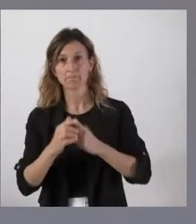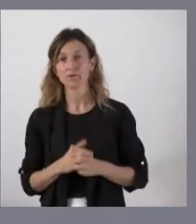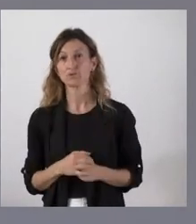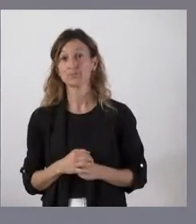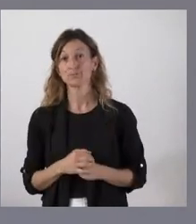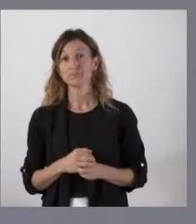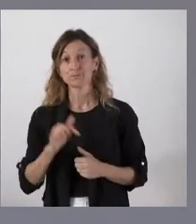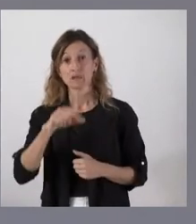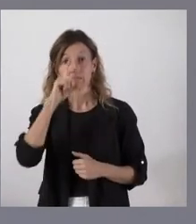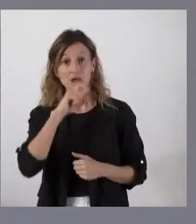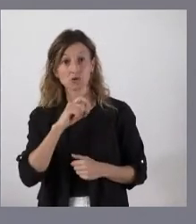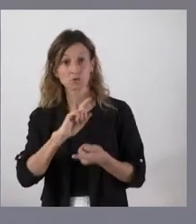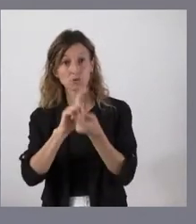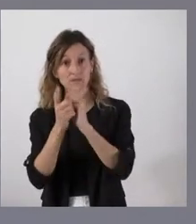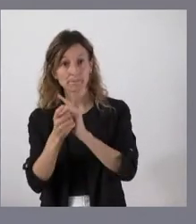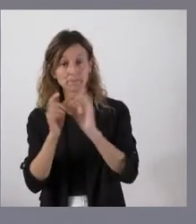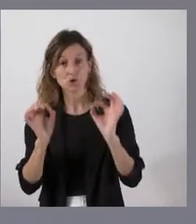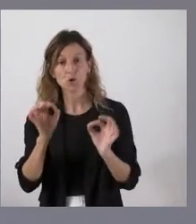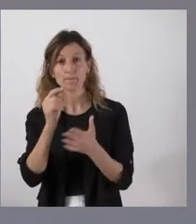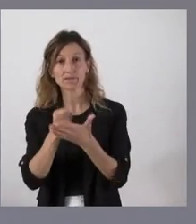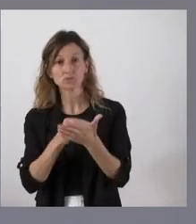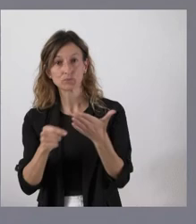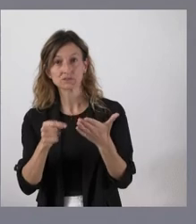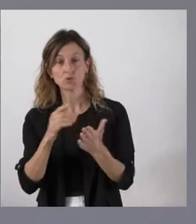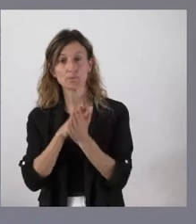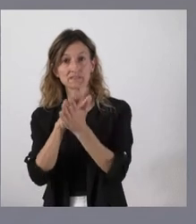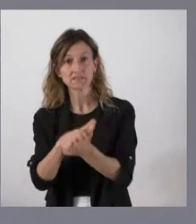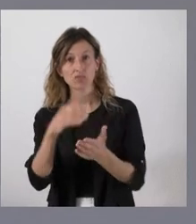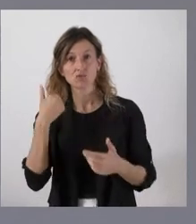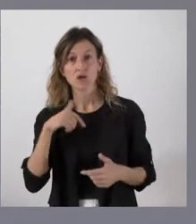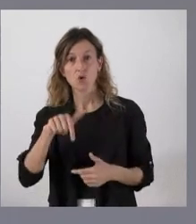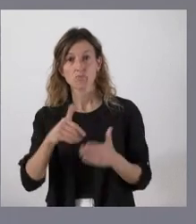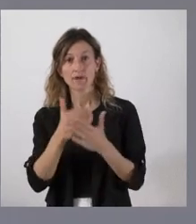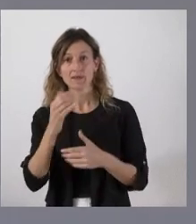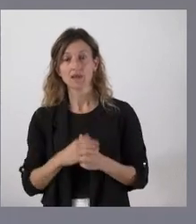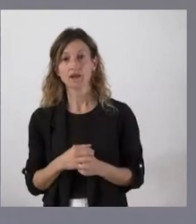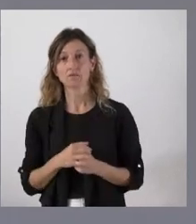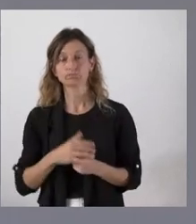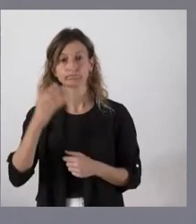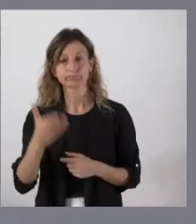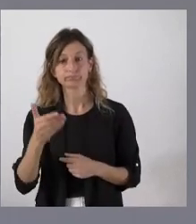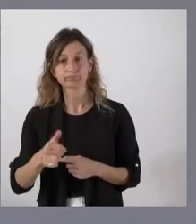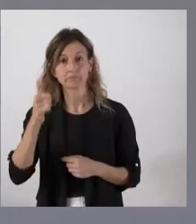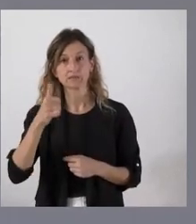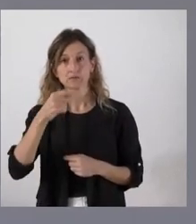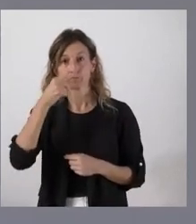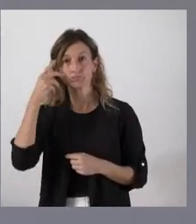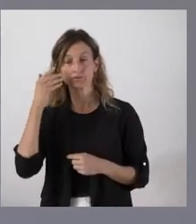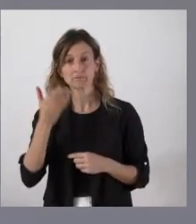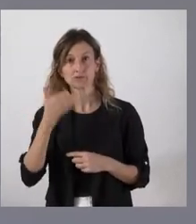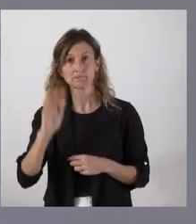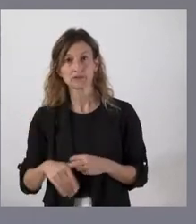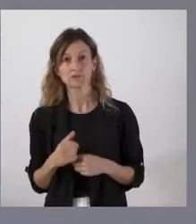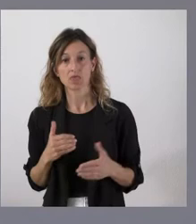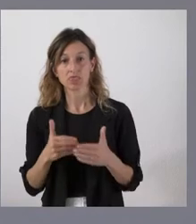año, los cambios en los presupuestos del Estado que se han presentado esta mañana son más importantes que en otros ejercicios e incluso de